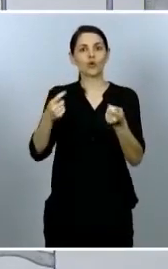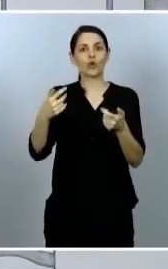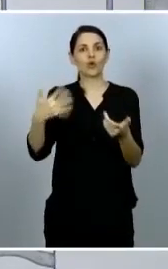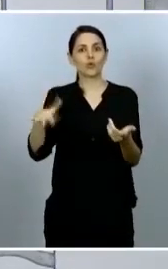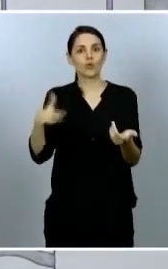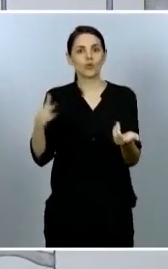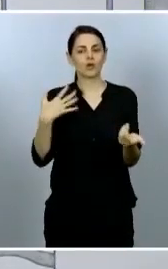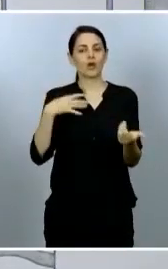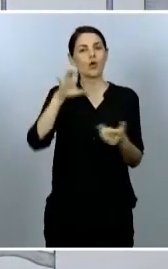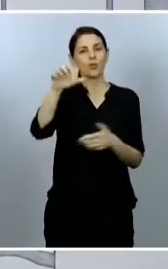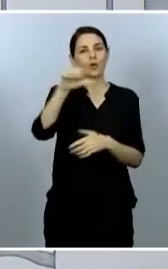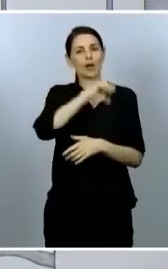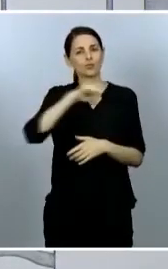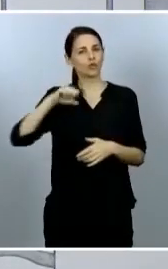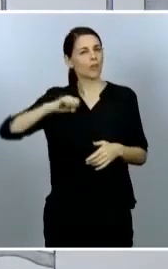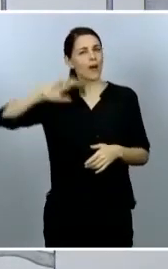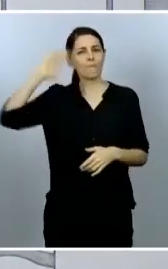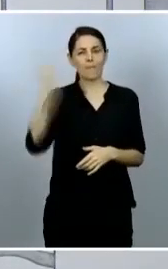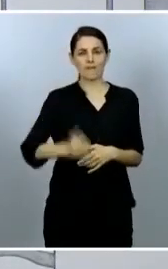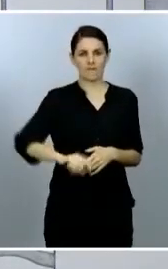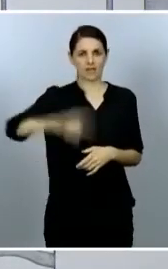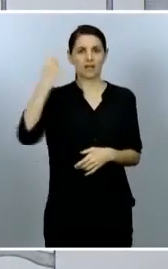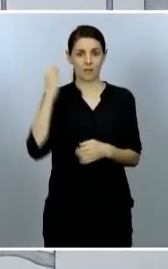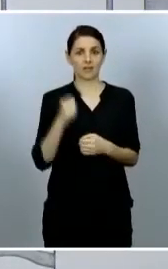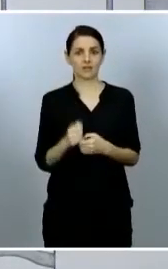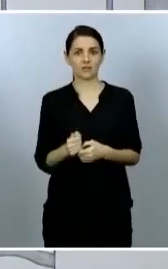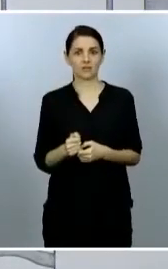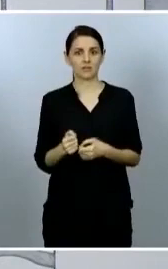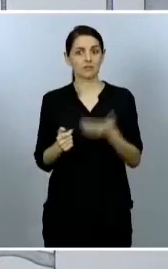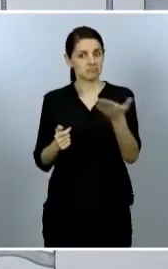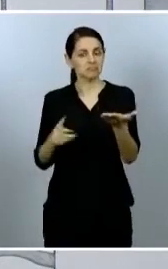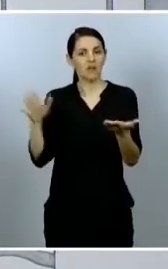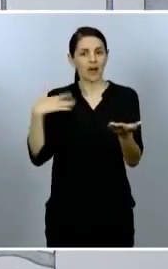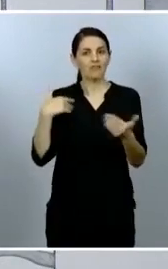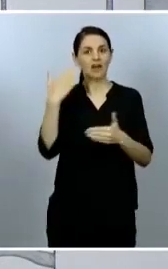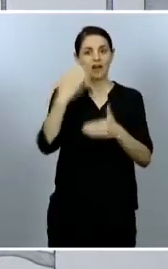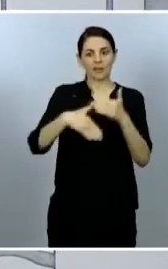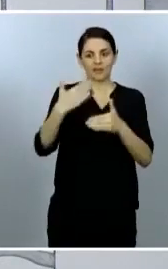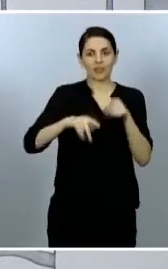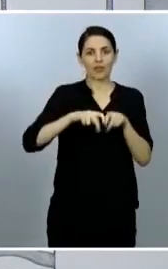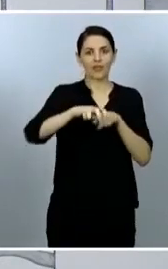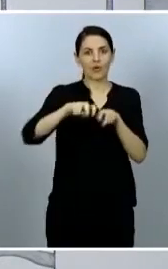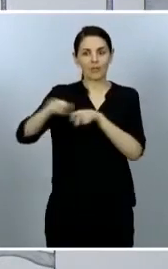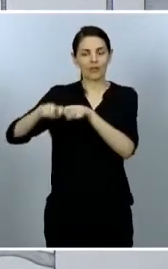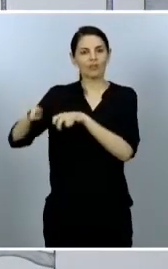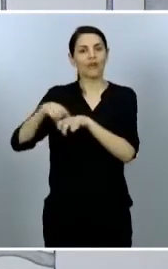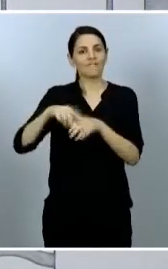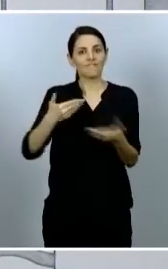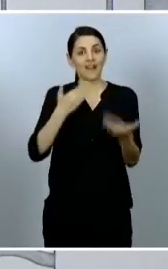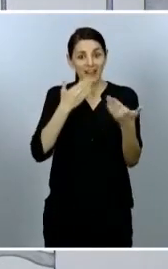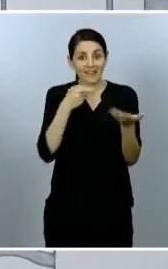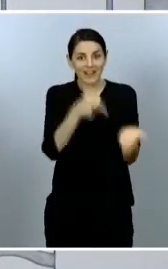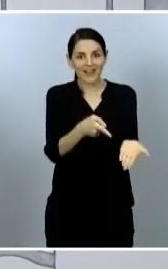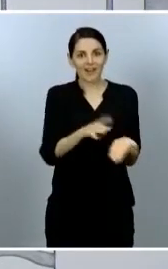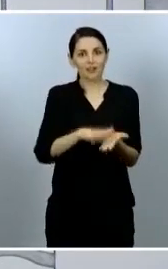partida y que se han beneficiado de esta limitación de movimiento. El esfuerzo de todos y todas ha merecido la